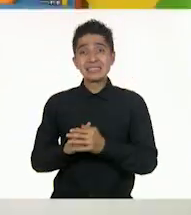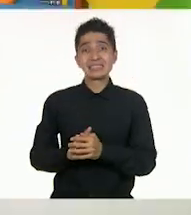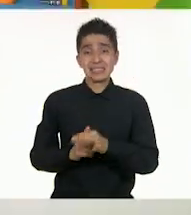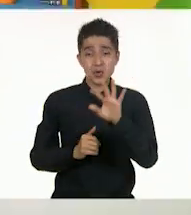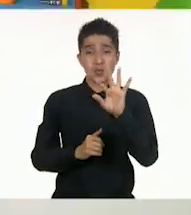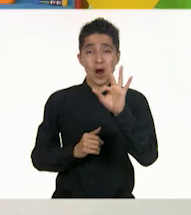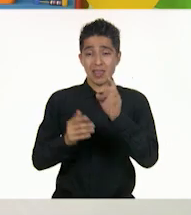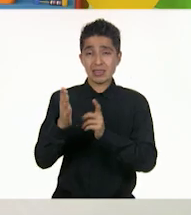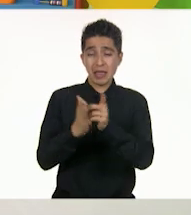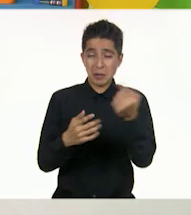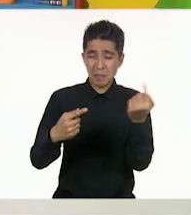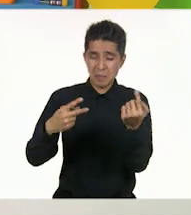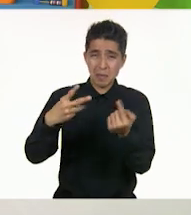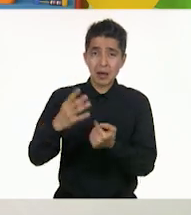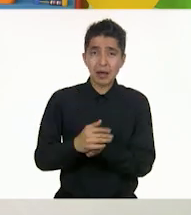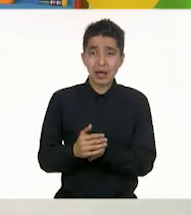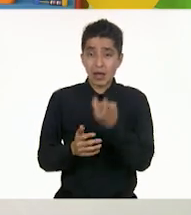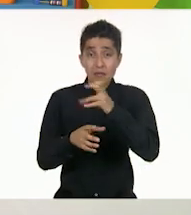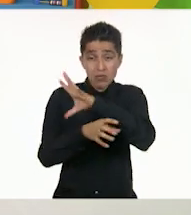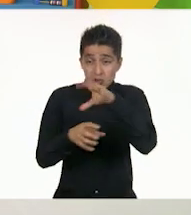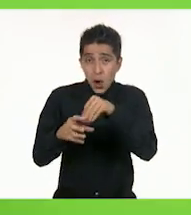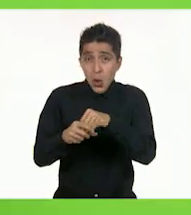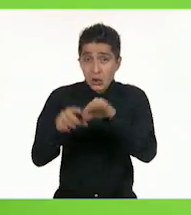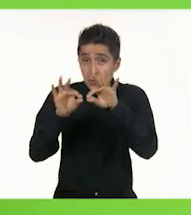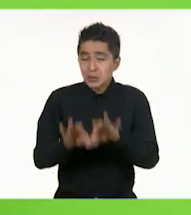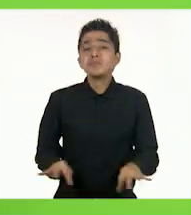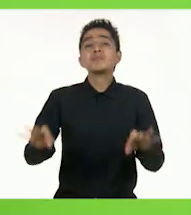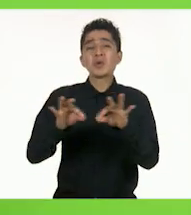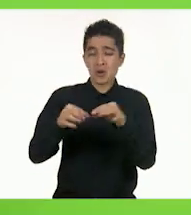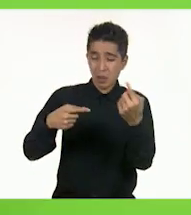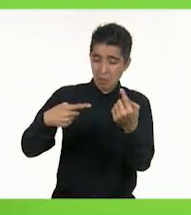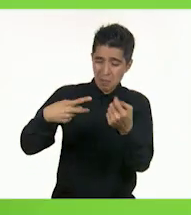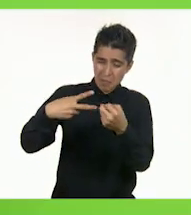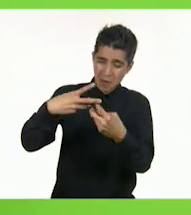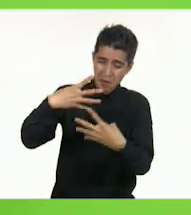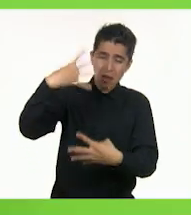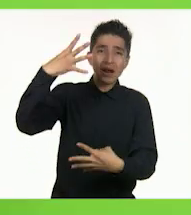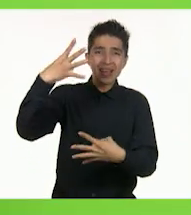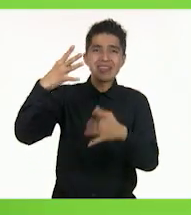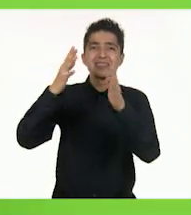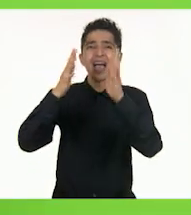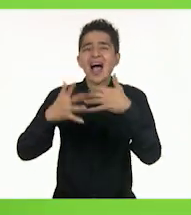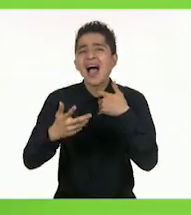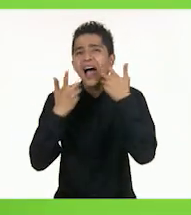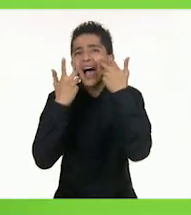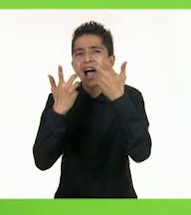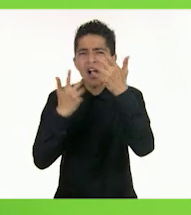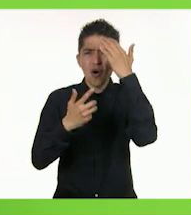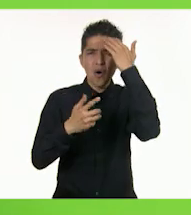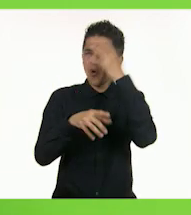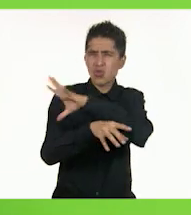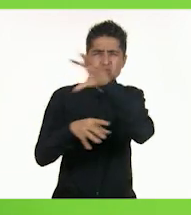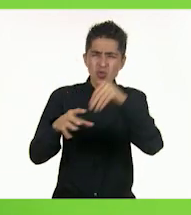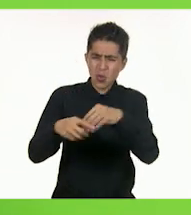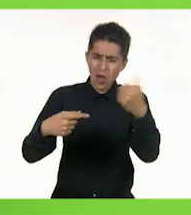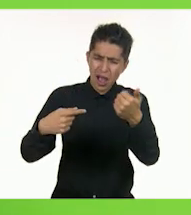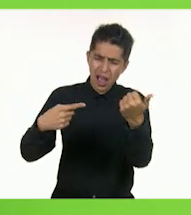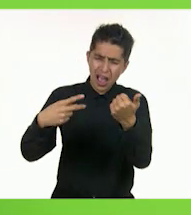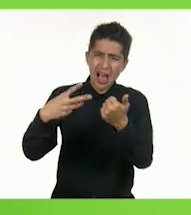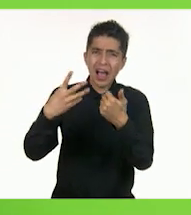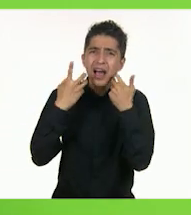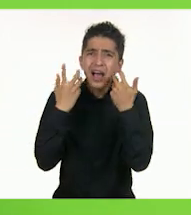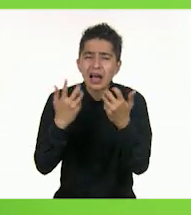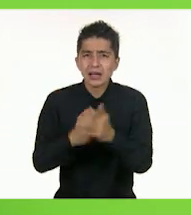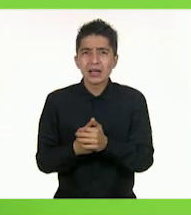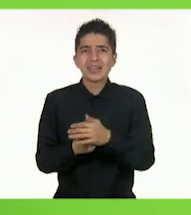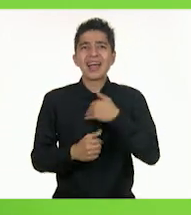Sí, y todos son muy importantes. ¡Ay, ya quiero conocerlos todos! Ya sé, le voy a pedir